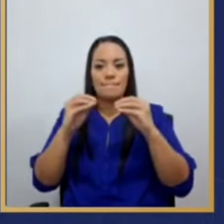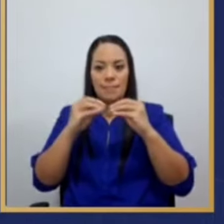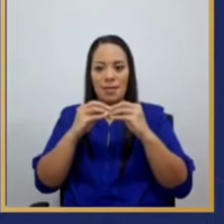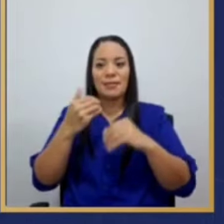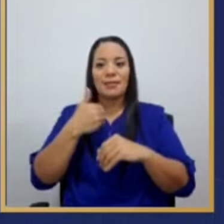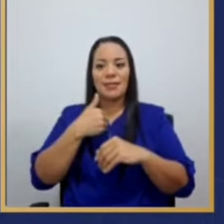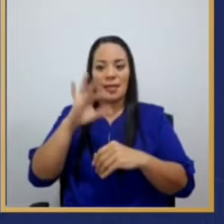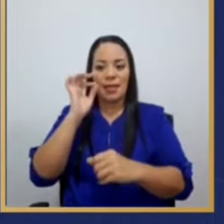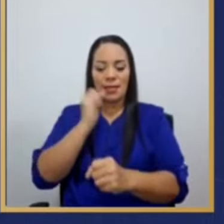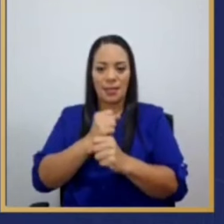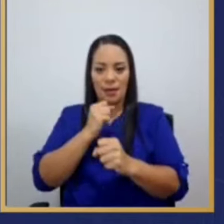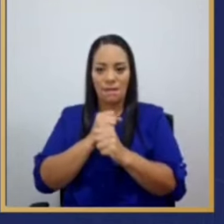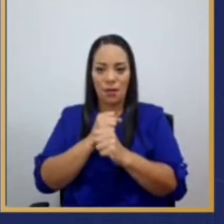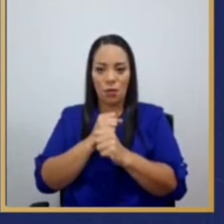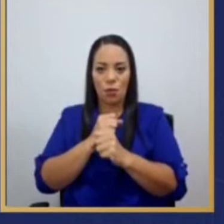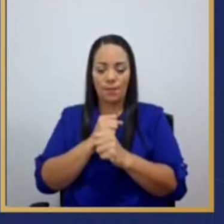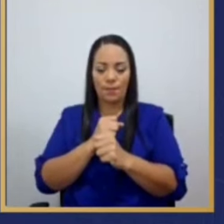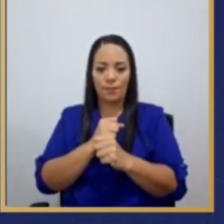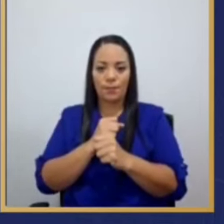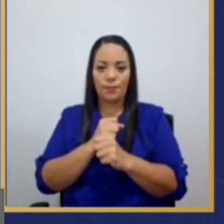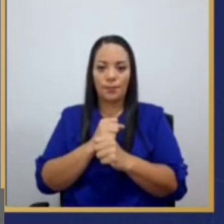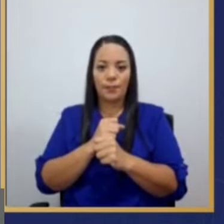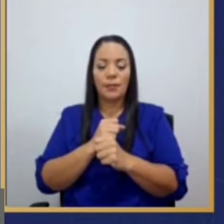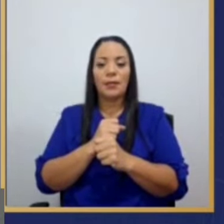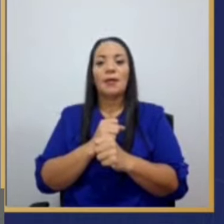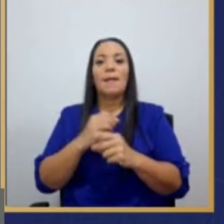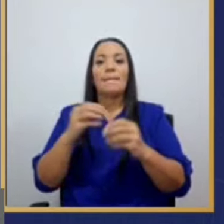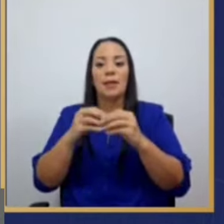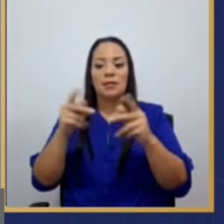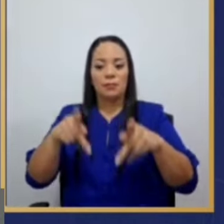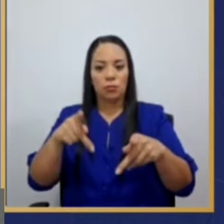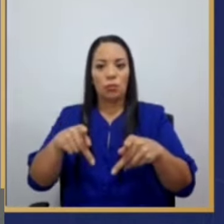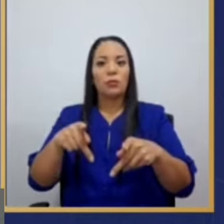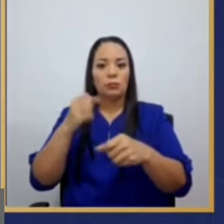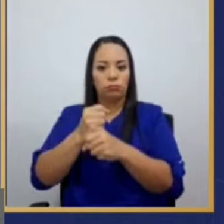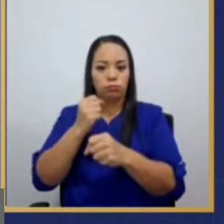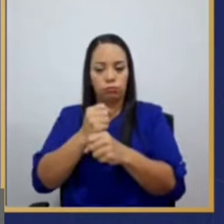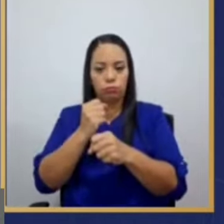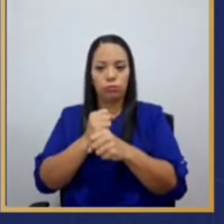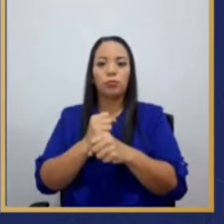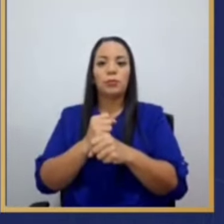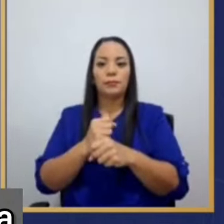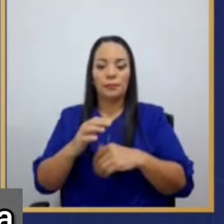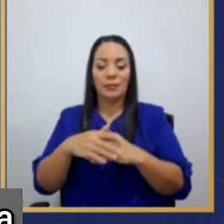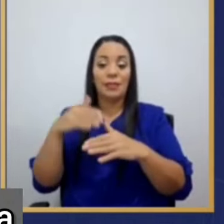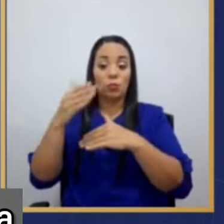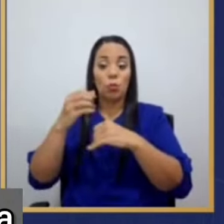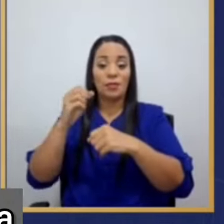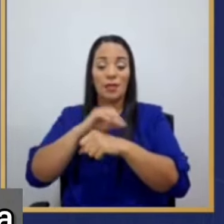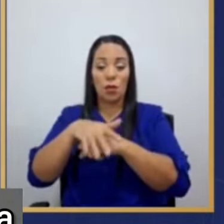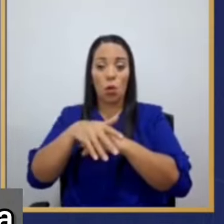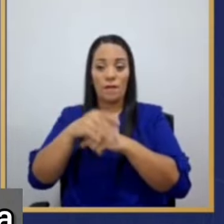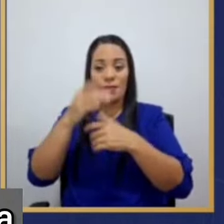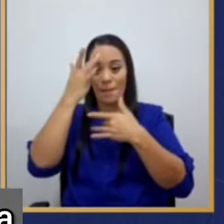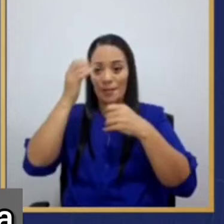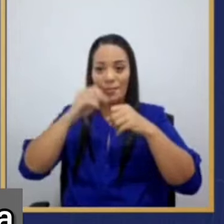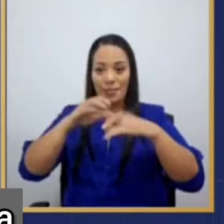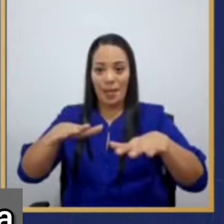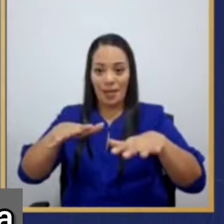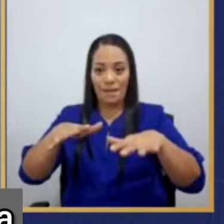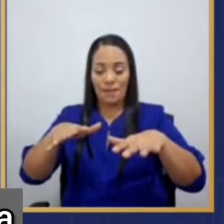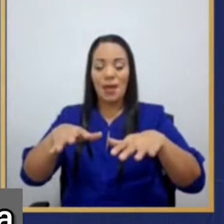trabajo. La tasa de ocupación creció, y es la más alta registrada post-pandemia, según mediciones móviles